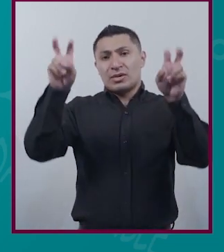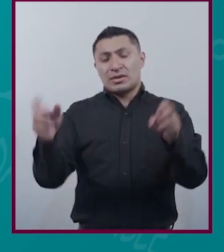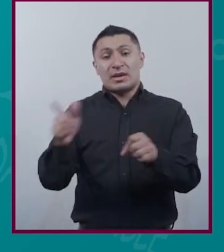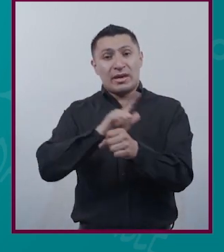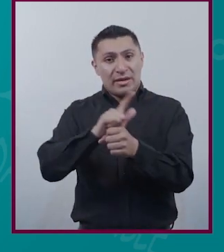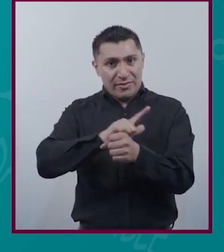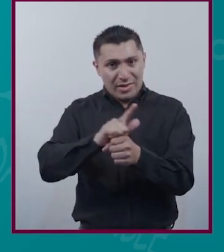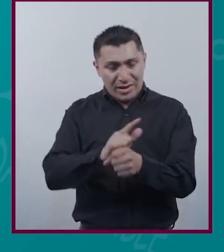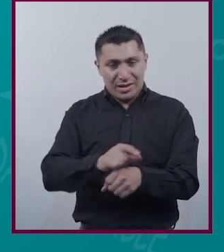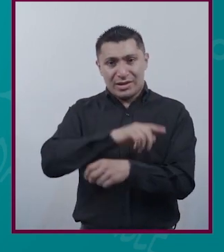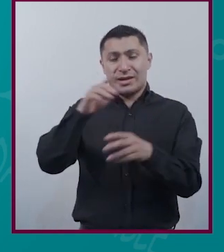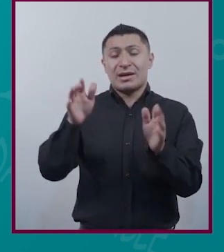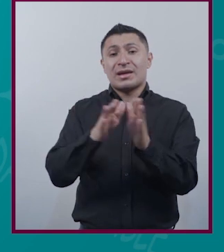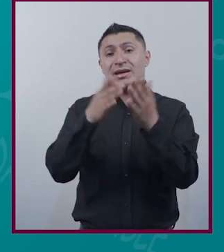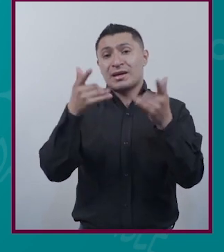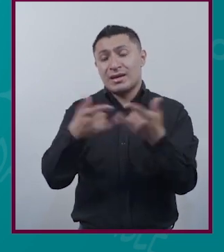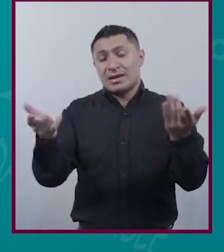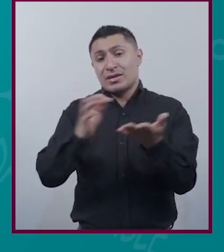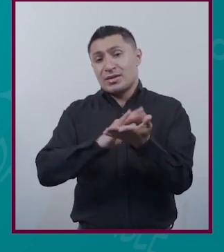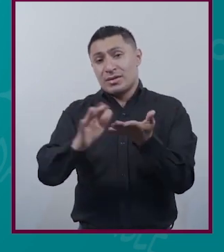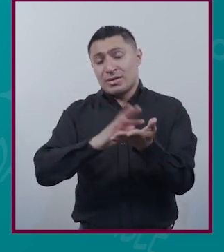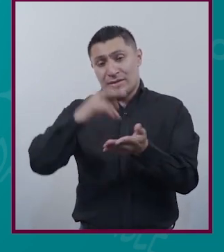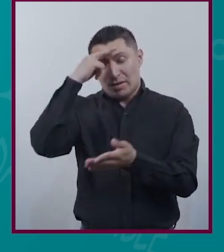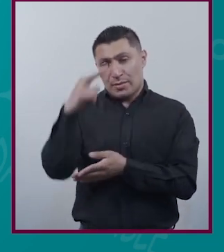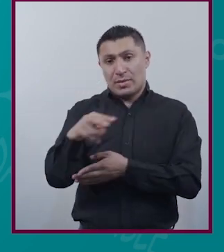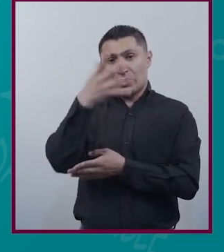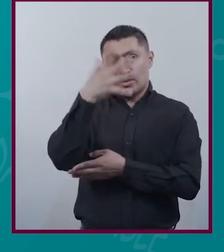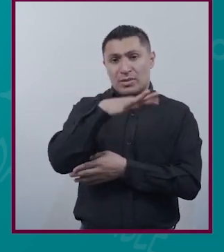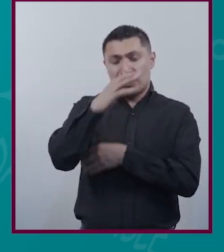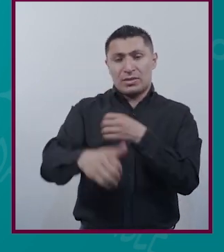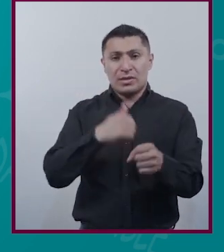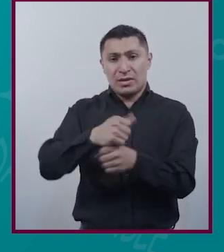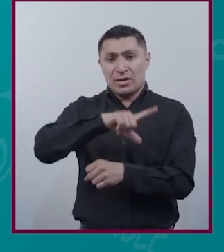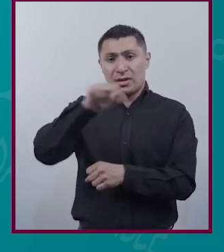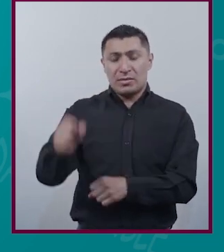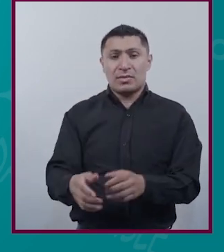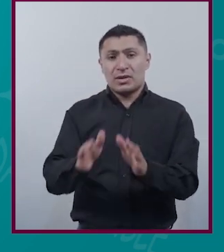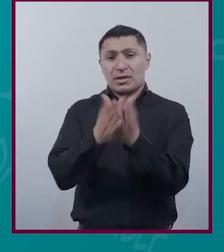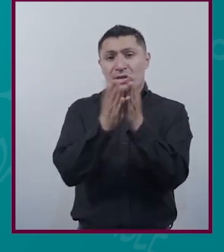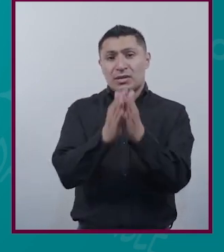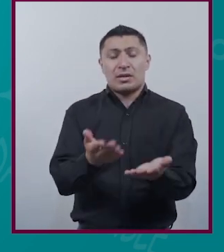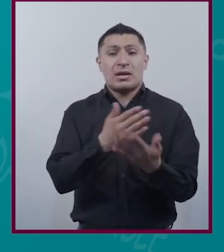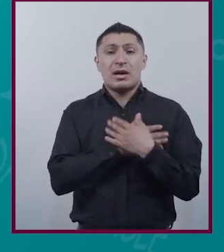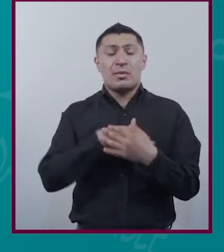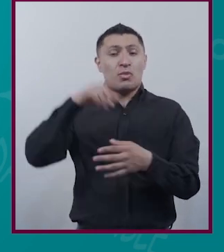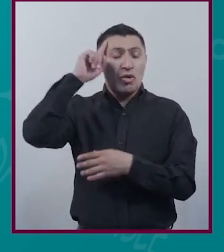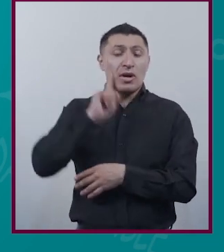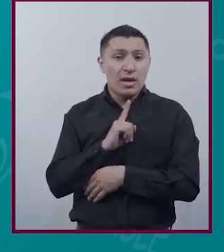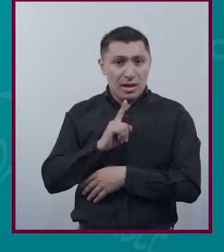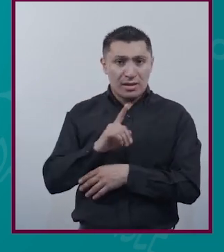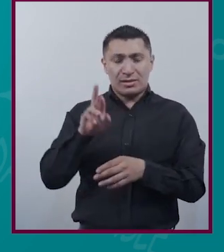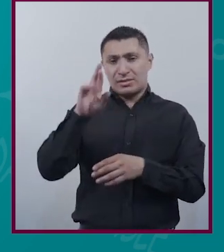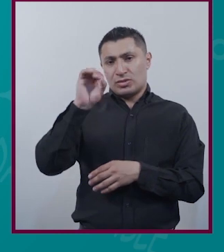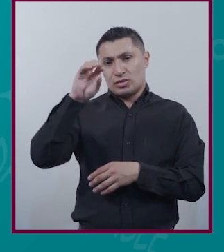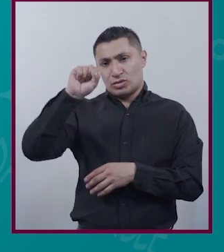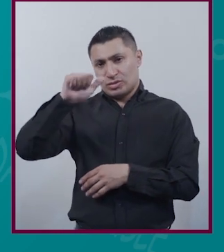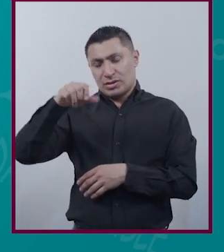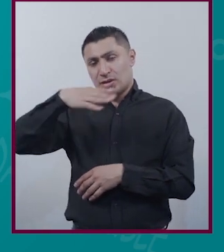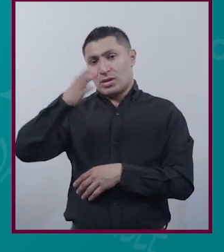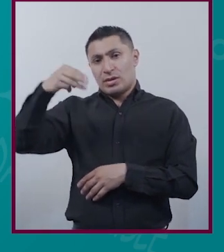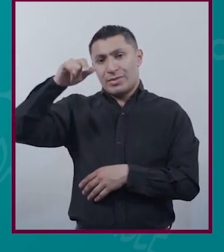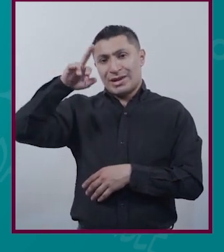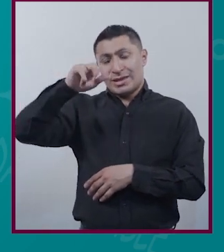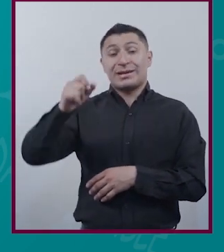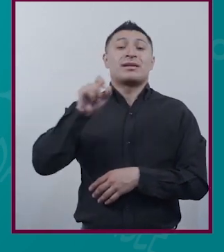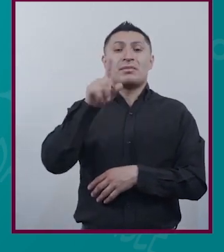centro De la literatura Mexicana Diez años Más tarde Aparecía La novela Amora De Rosa María Rofiel Que hizo lo